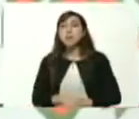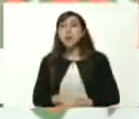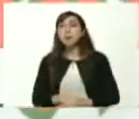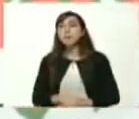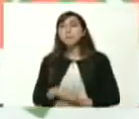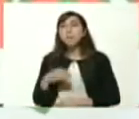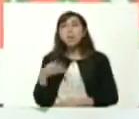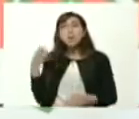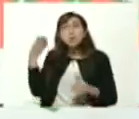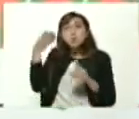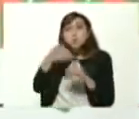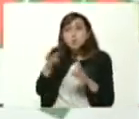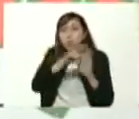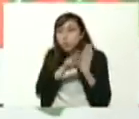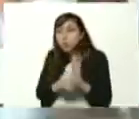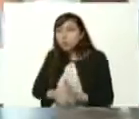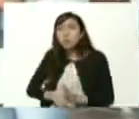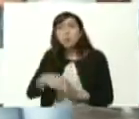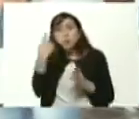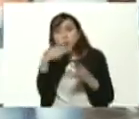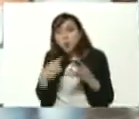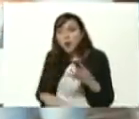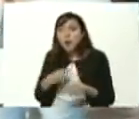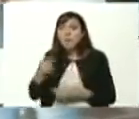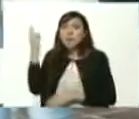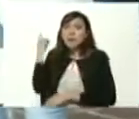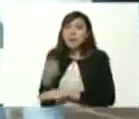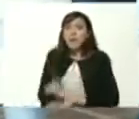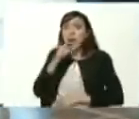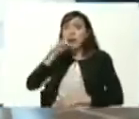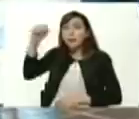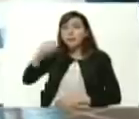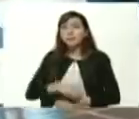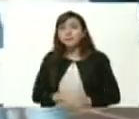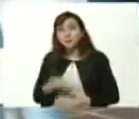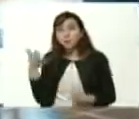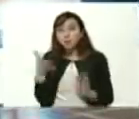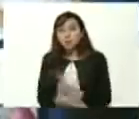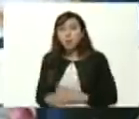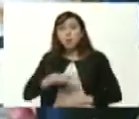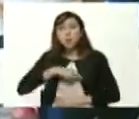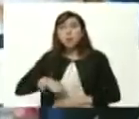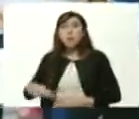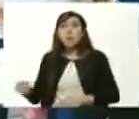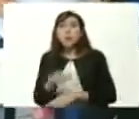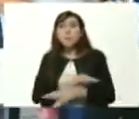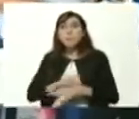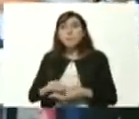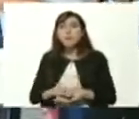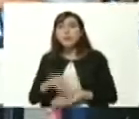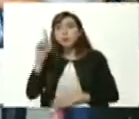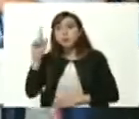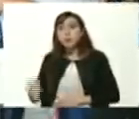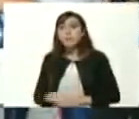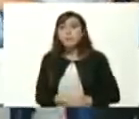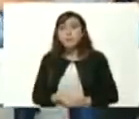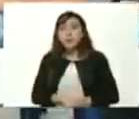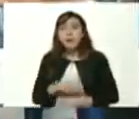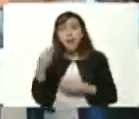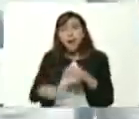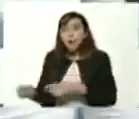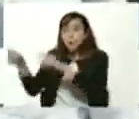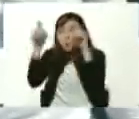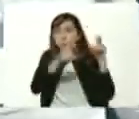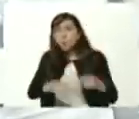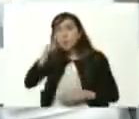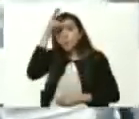orientaciones instrucciones lineamientos dado por usted presidente a través de nuestro ministro césar trompi de formar al pueblo